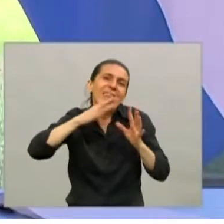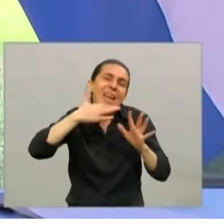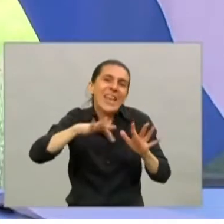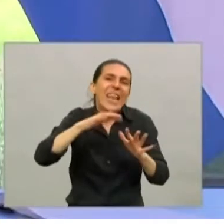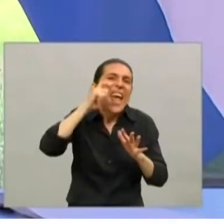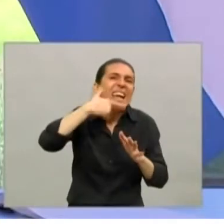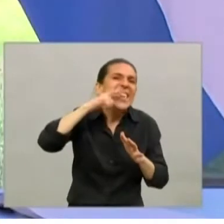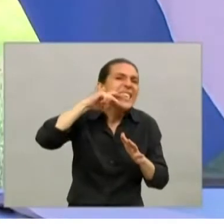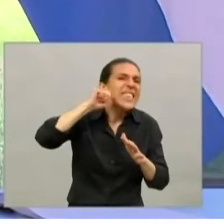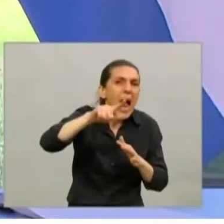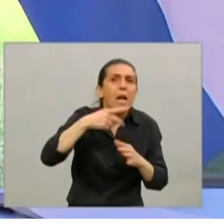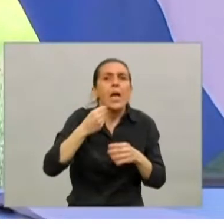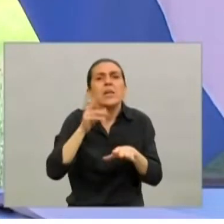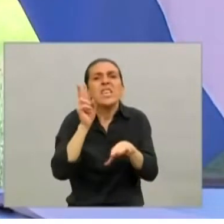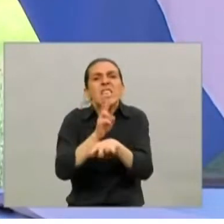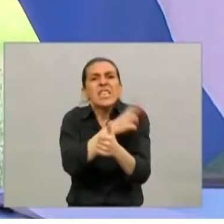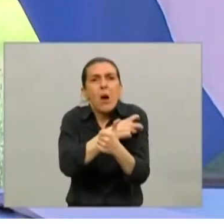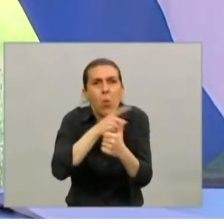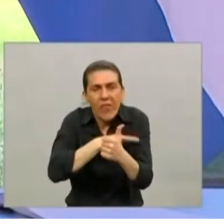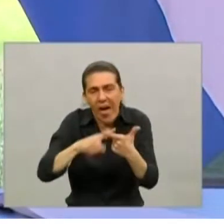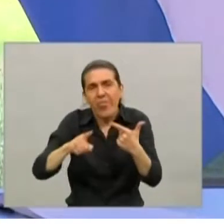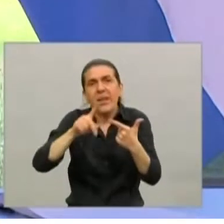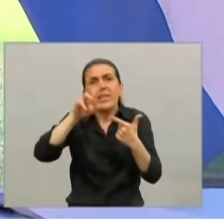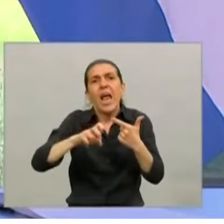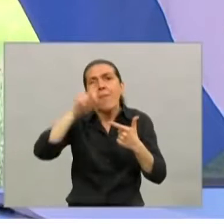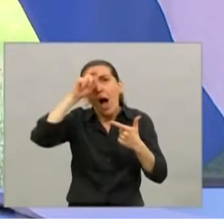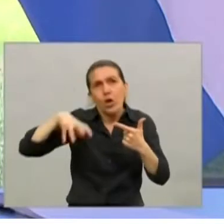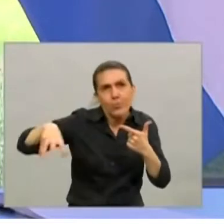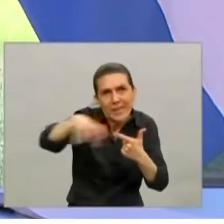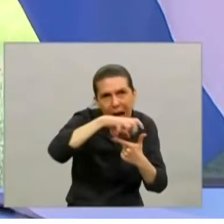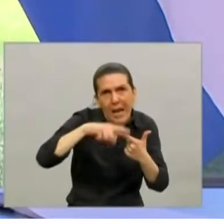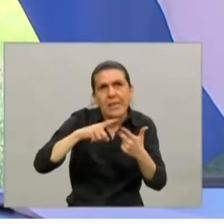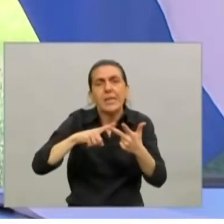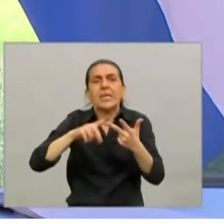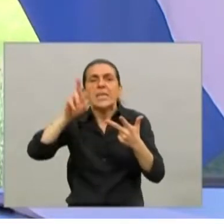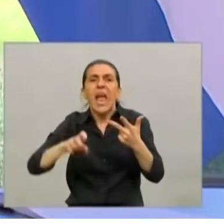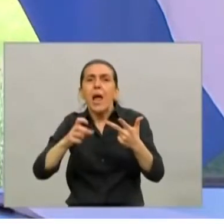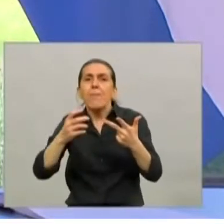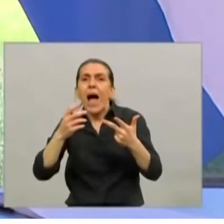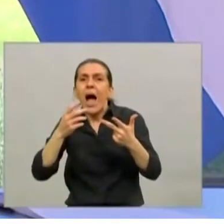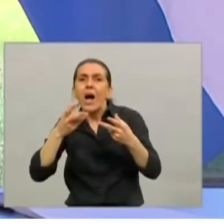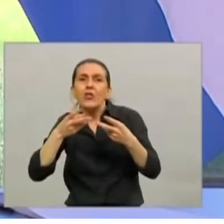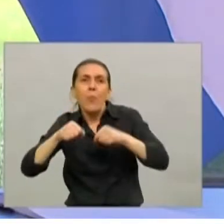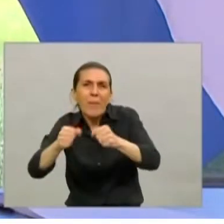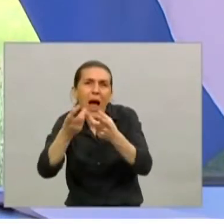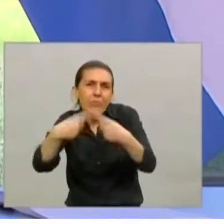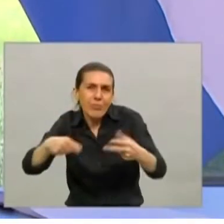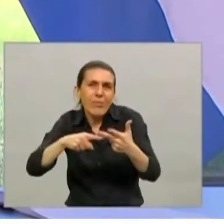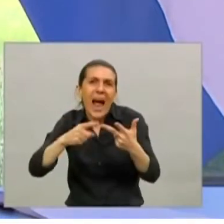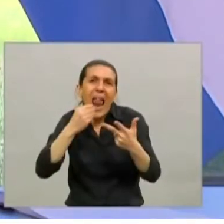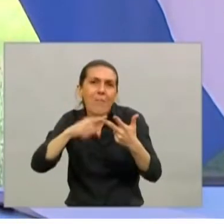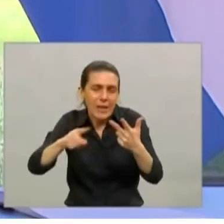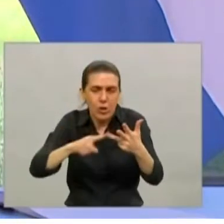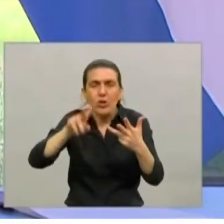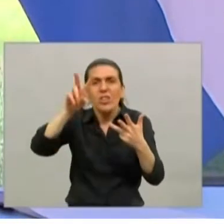todo lo vinculado a la seguridad, todo lo vinculado a la salud, todo lo vinculado a la alimentación, todo lo vinculado a